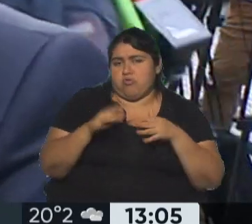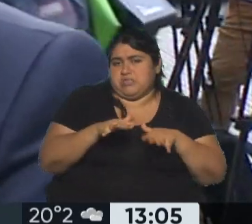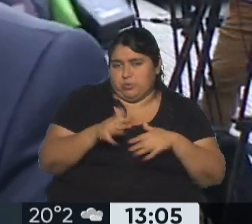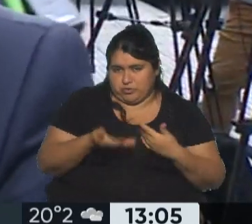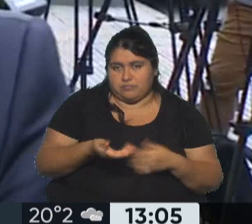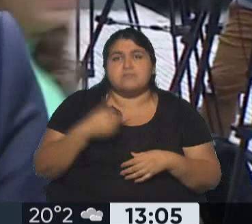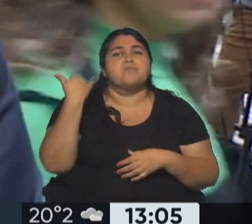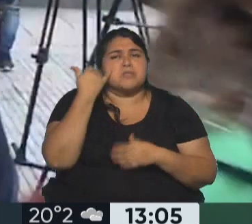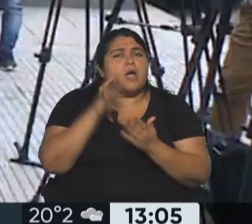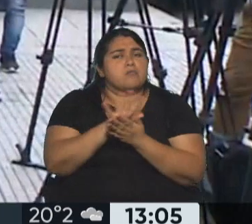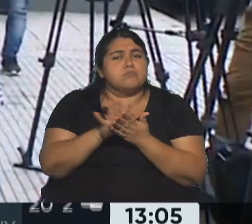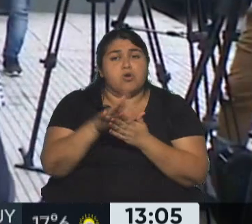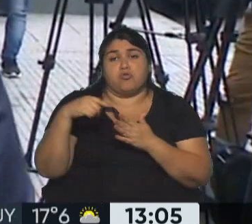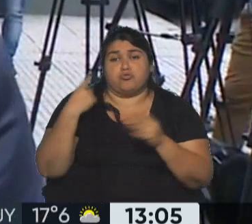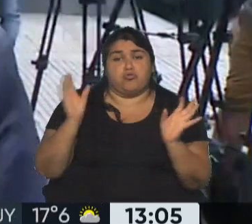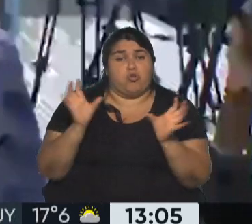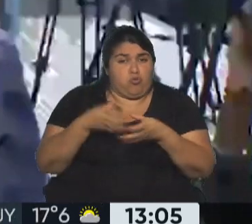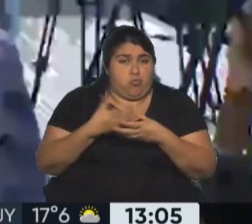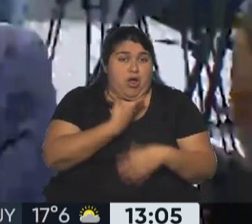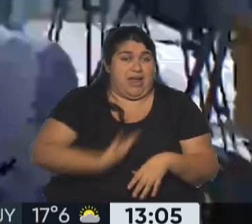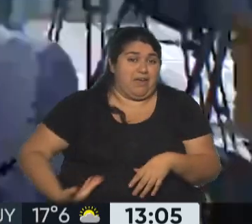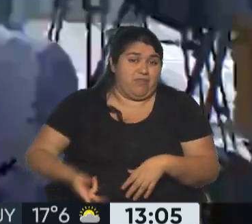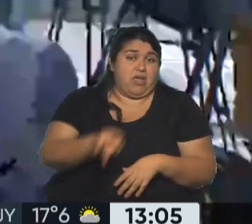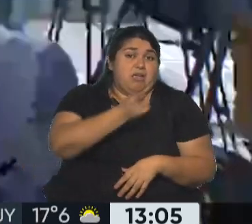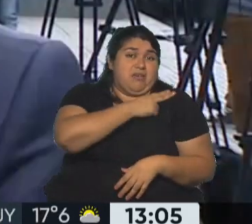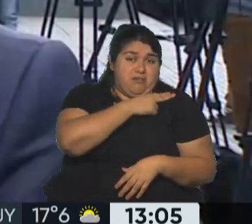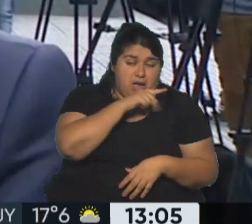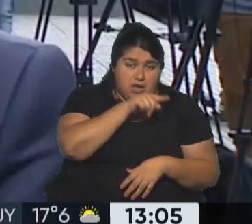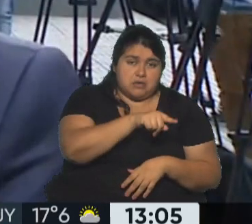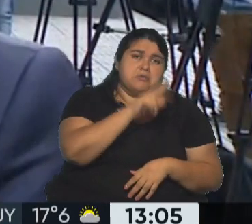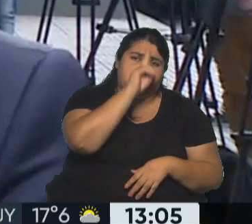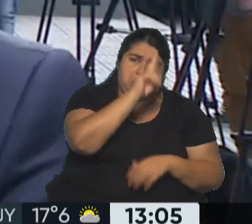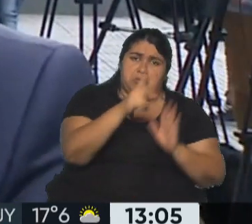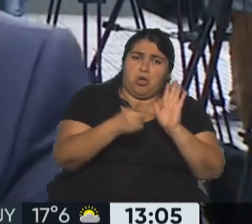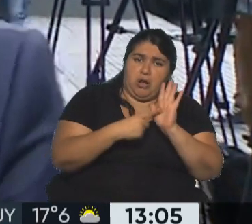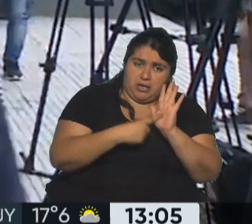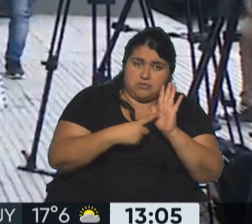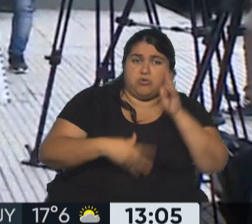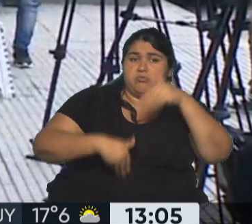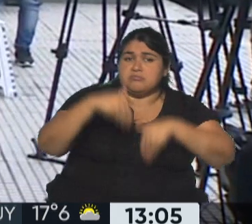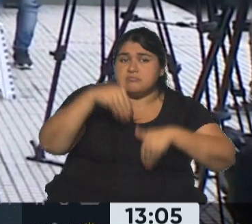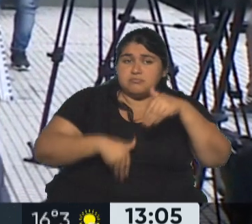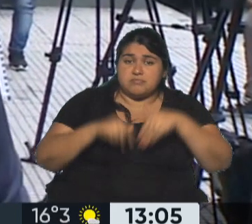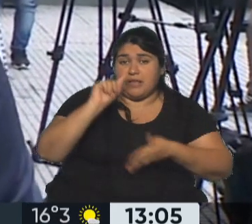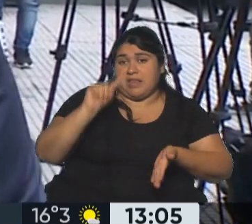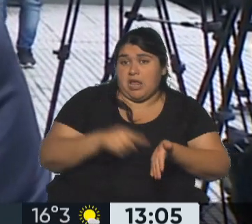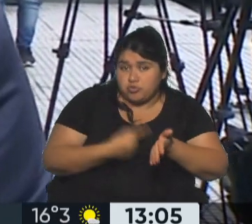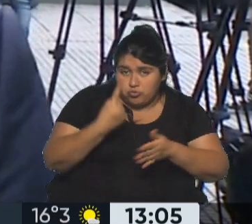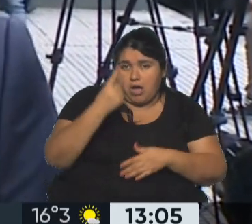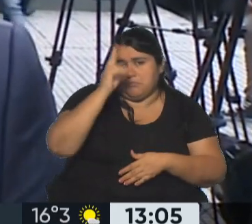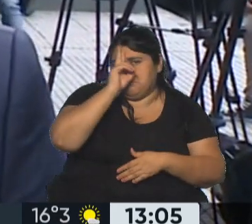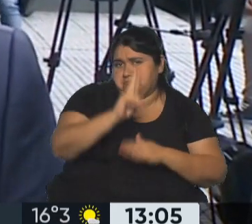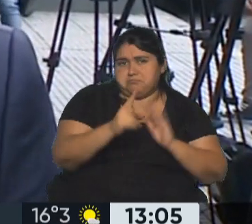lo hemos dicho nosotros de la coalición cínica, el jefe de gobierno ha respetado la ley, el código electoral de la Ciudad de Buenos Aires